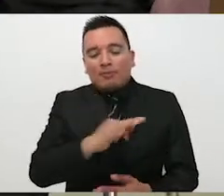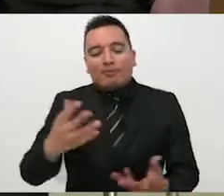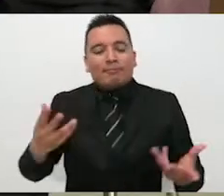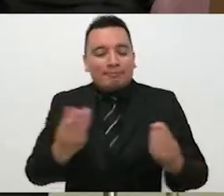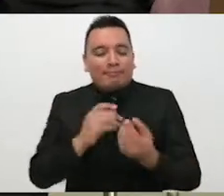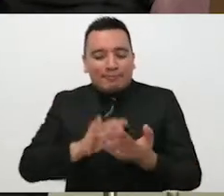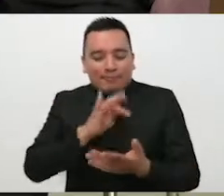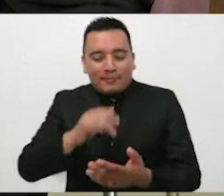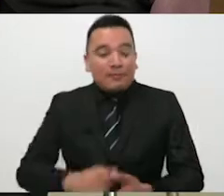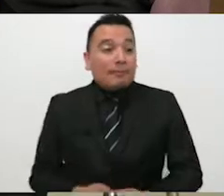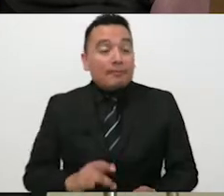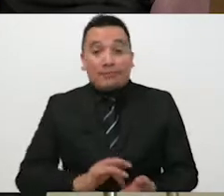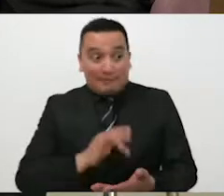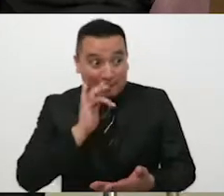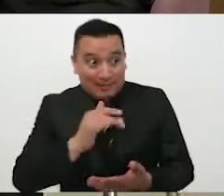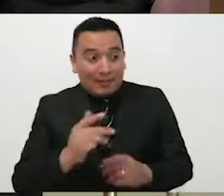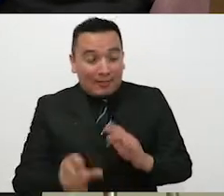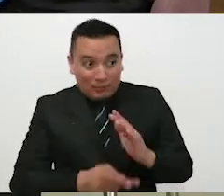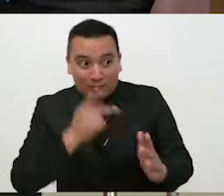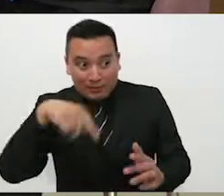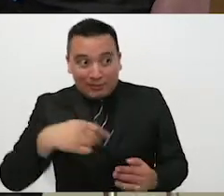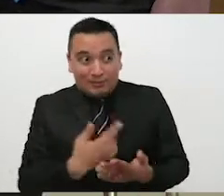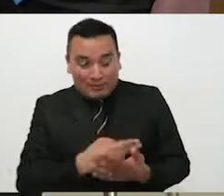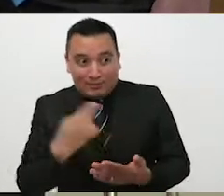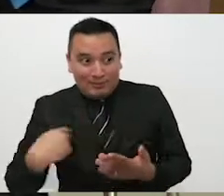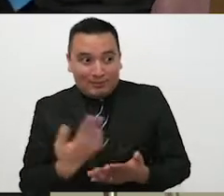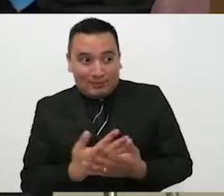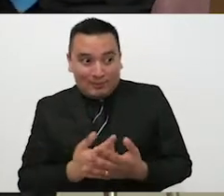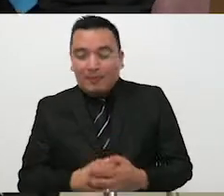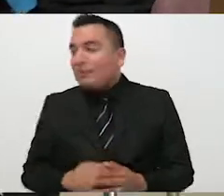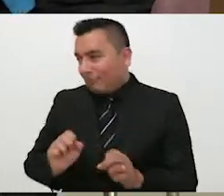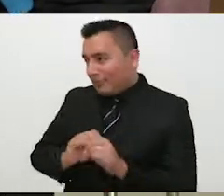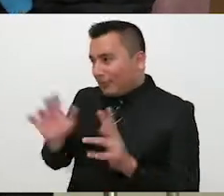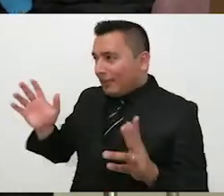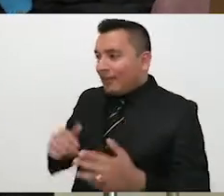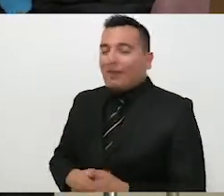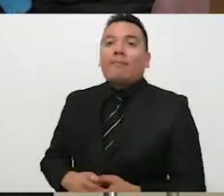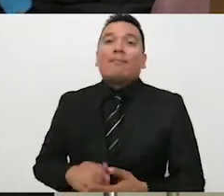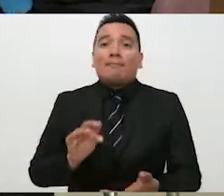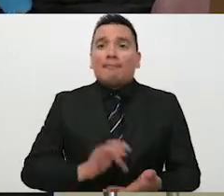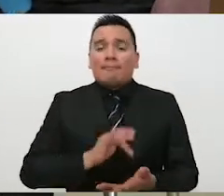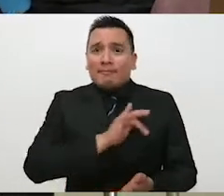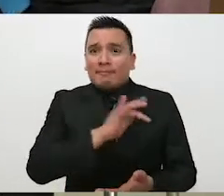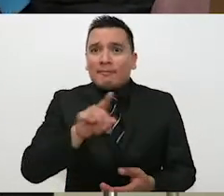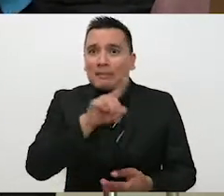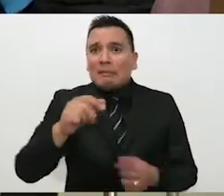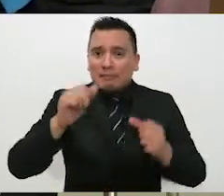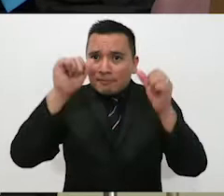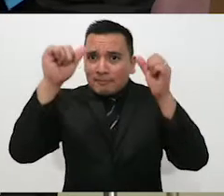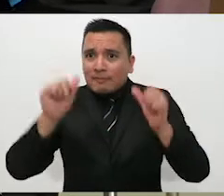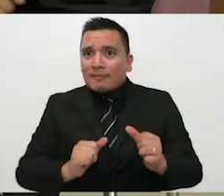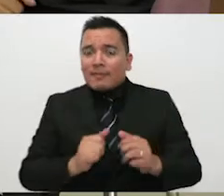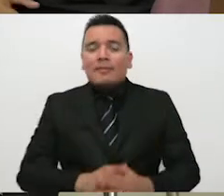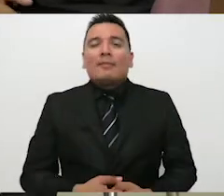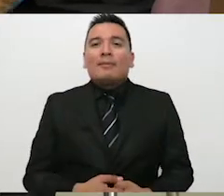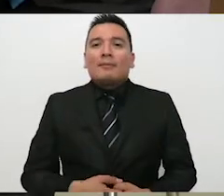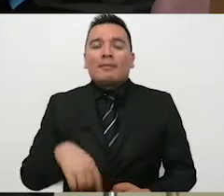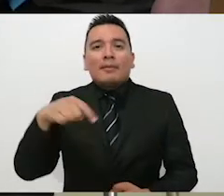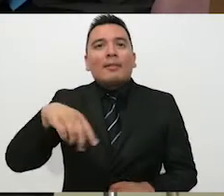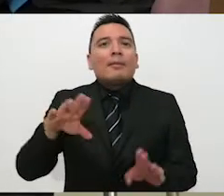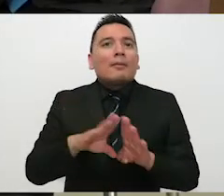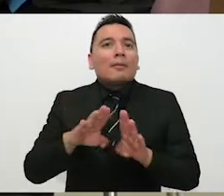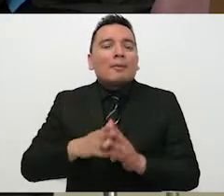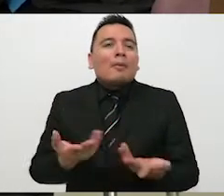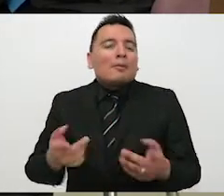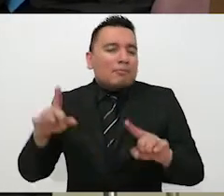esperamos de vuelta aquí en el programa de la urna, consejera. Y bueno, muchísimas gracias también a usted que nos escuchó, que nos vio a través de nuestras diferentes redes